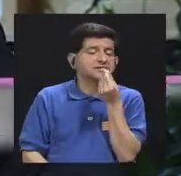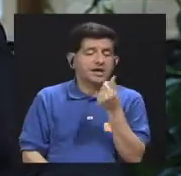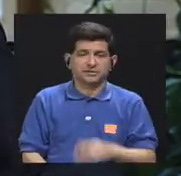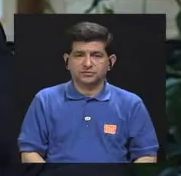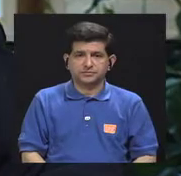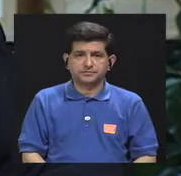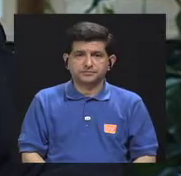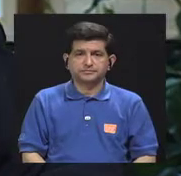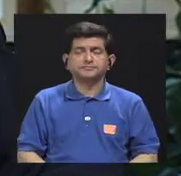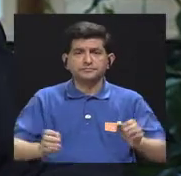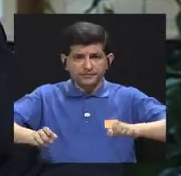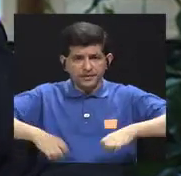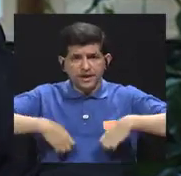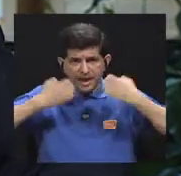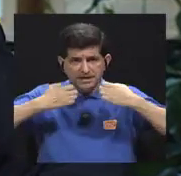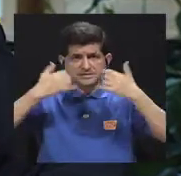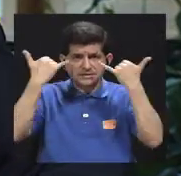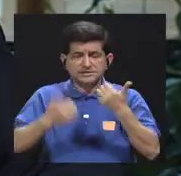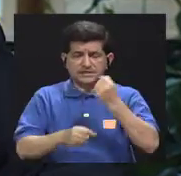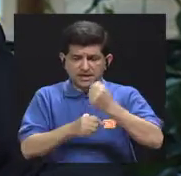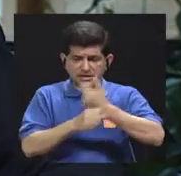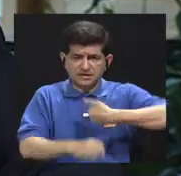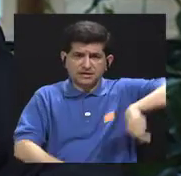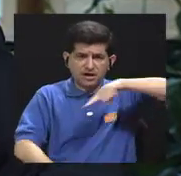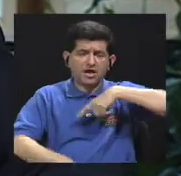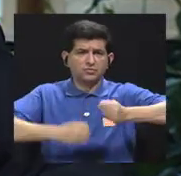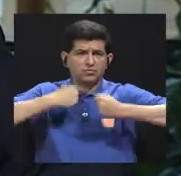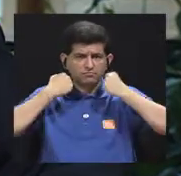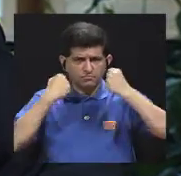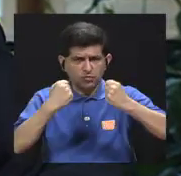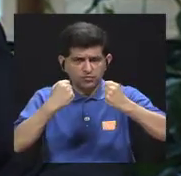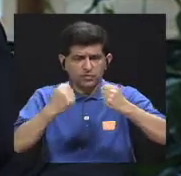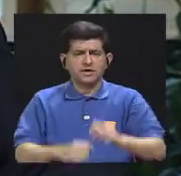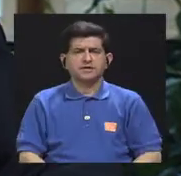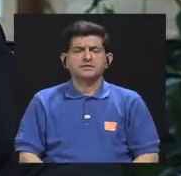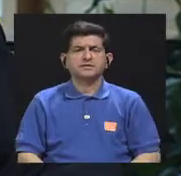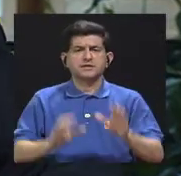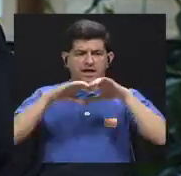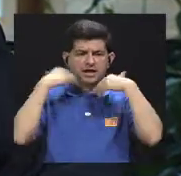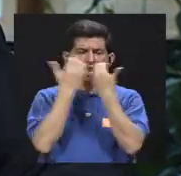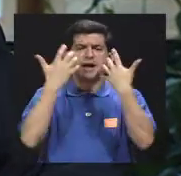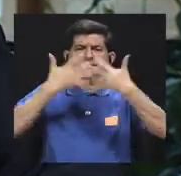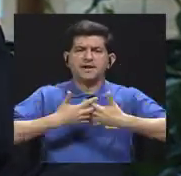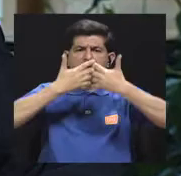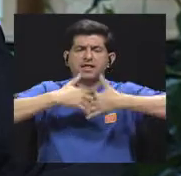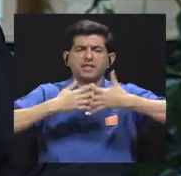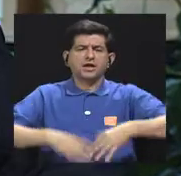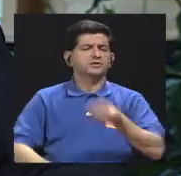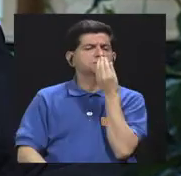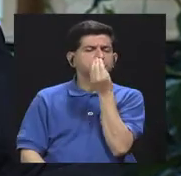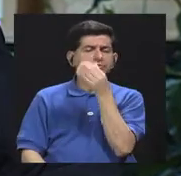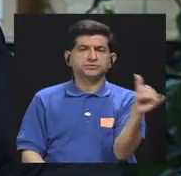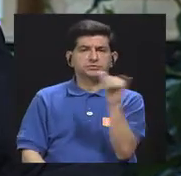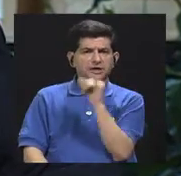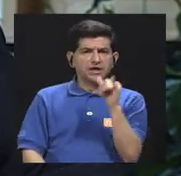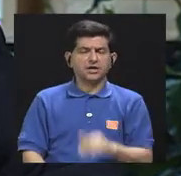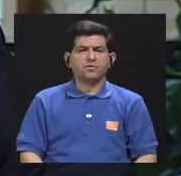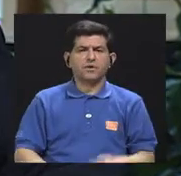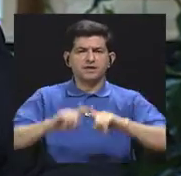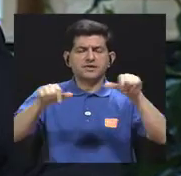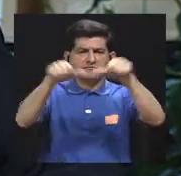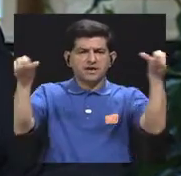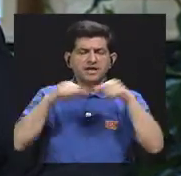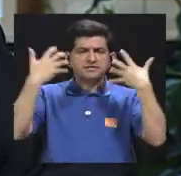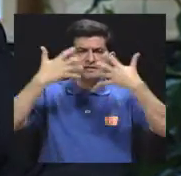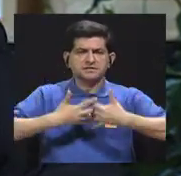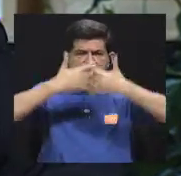entonces existe y ya estamos trabajando fuertemente con la cámara de la industria alimentaria y con sectores